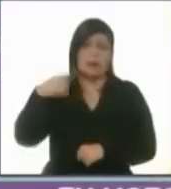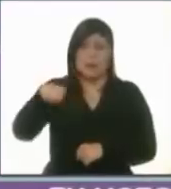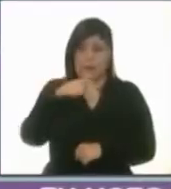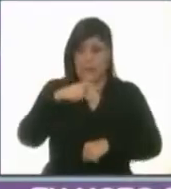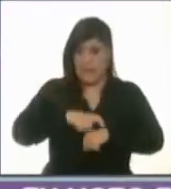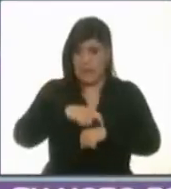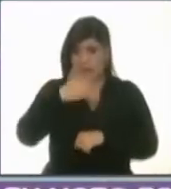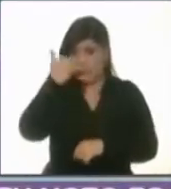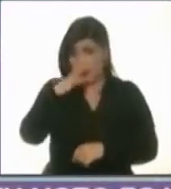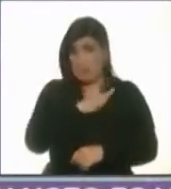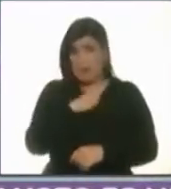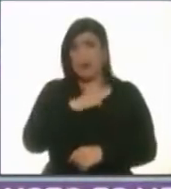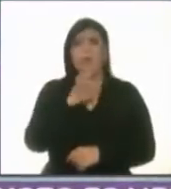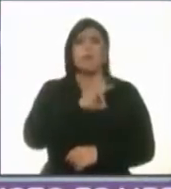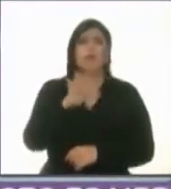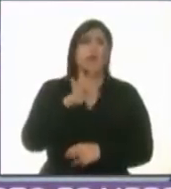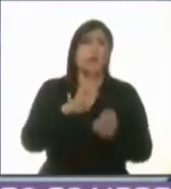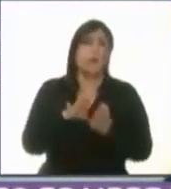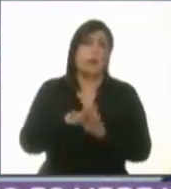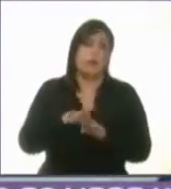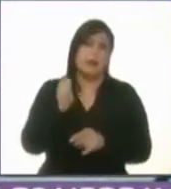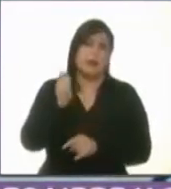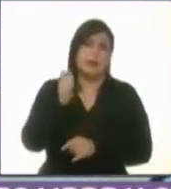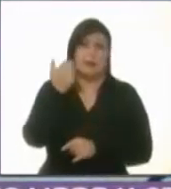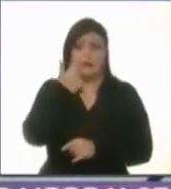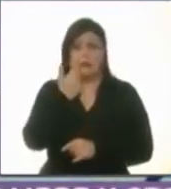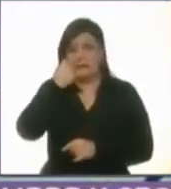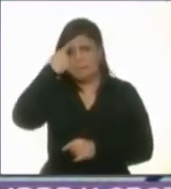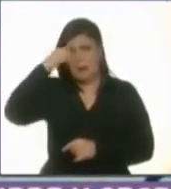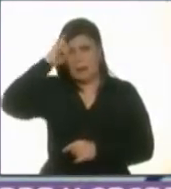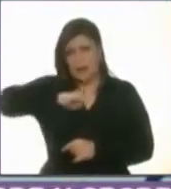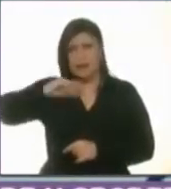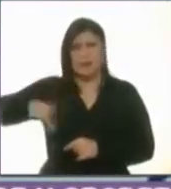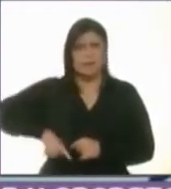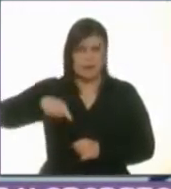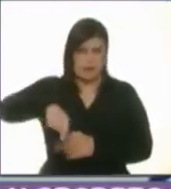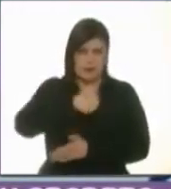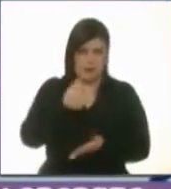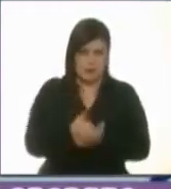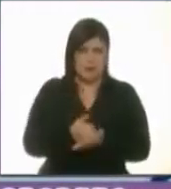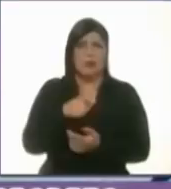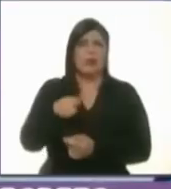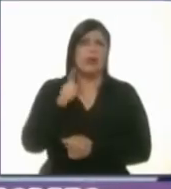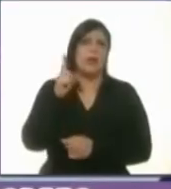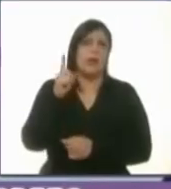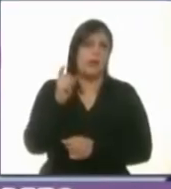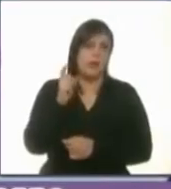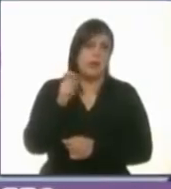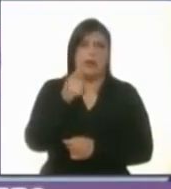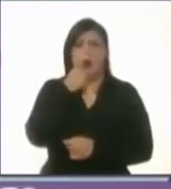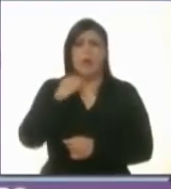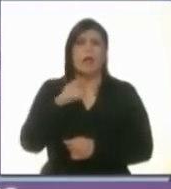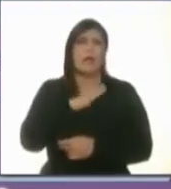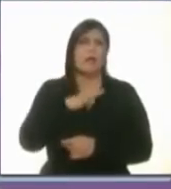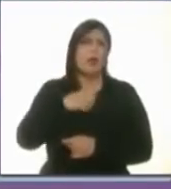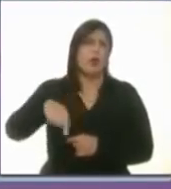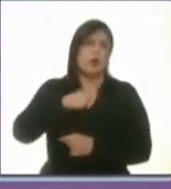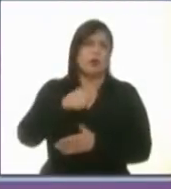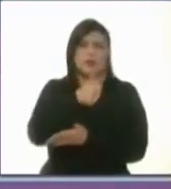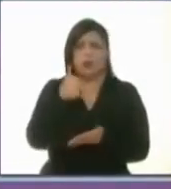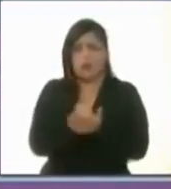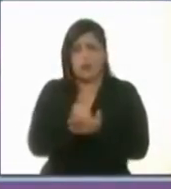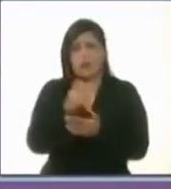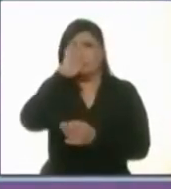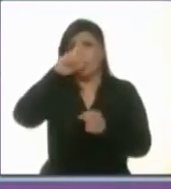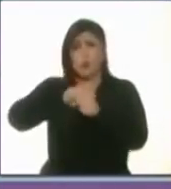tiempo voten por Marco Rascón para jefe de gobierno de la ciudad agua ciudad anfibia ciudad multicultural